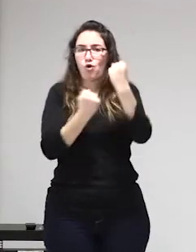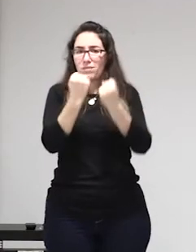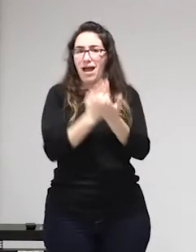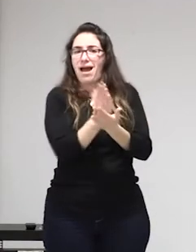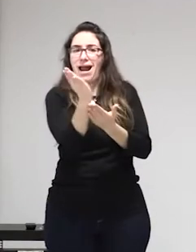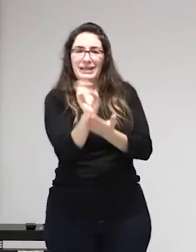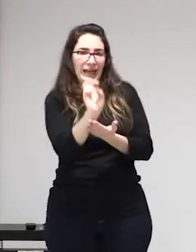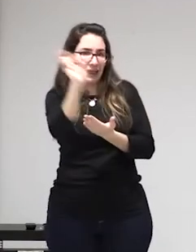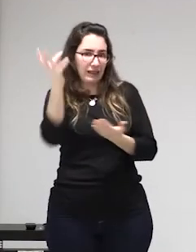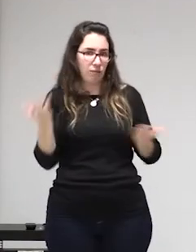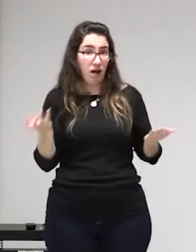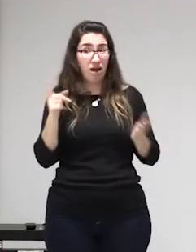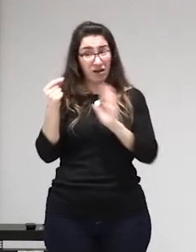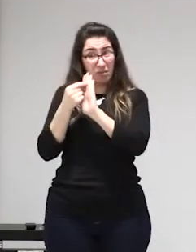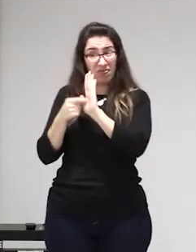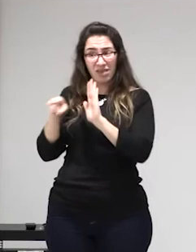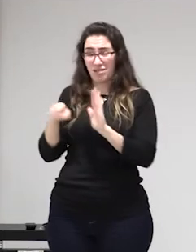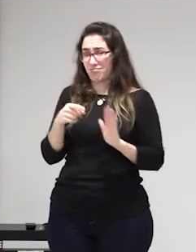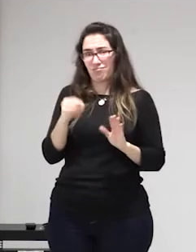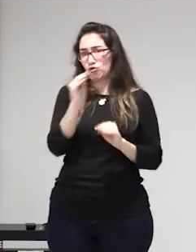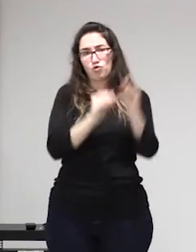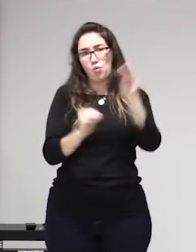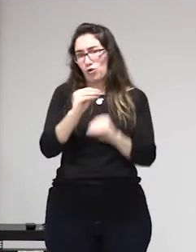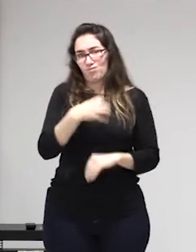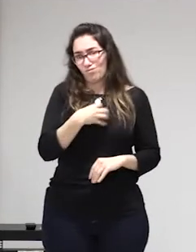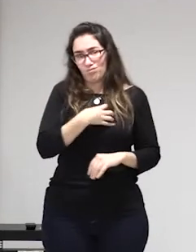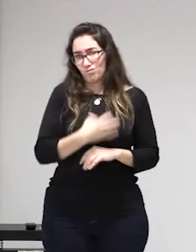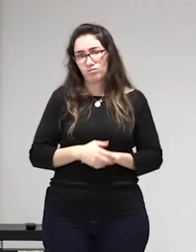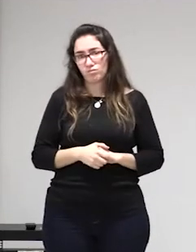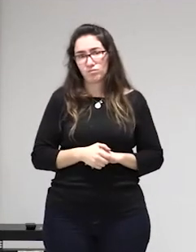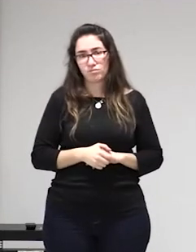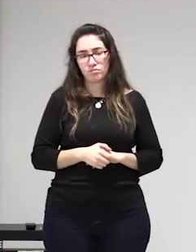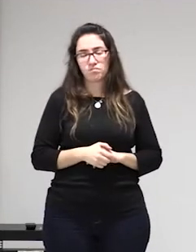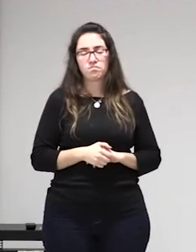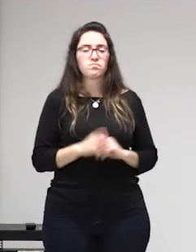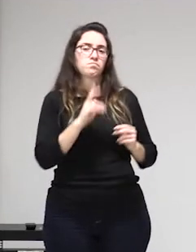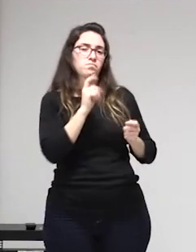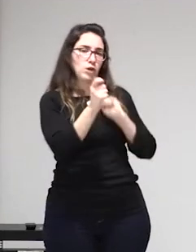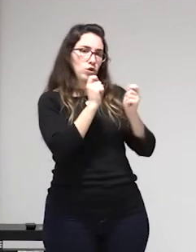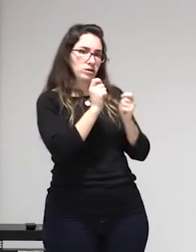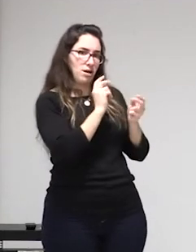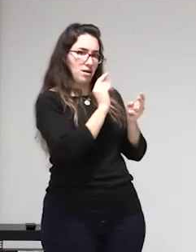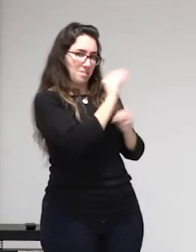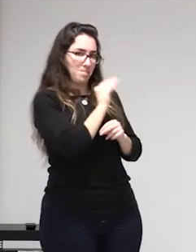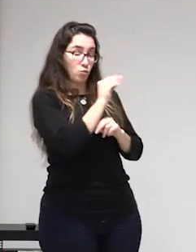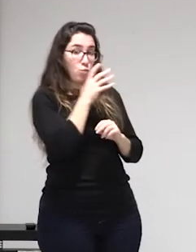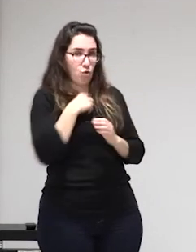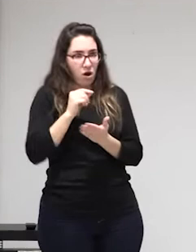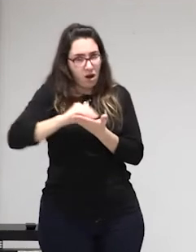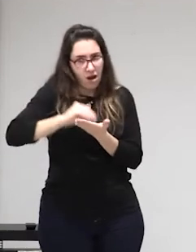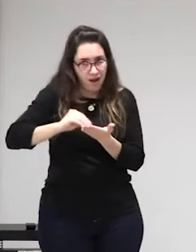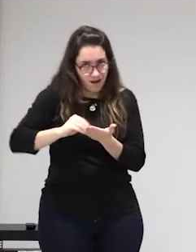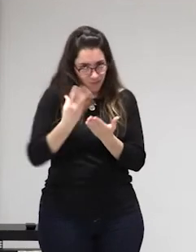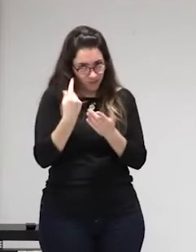cometiendo un delito pero que acaban que acaban en prisión y esto lo dice un informe de Cecilia Varela que es una